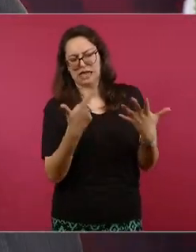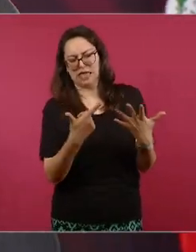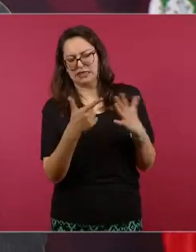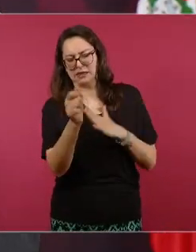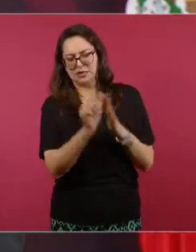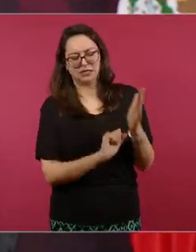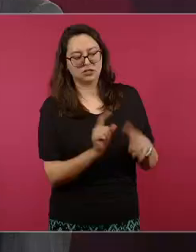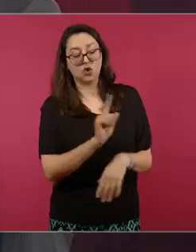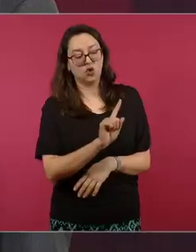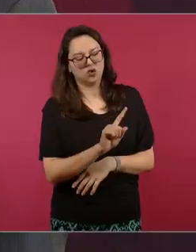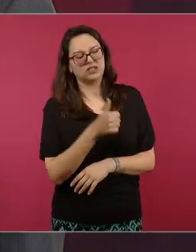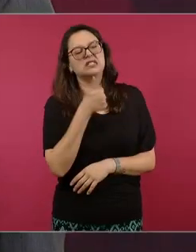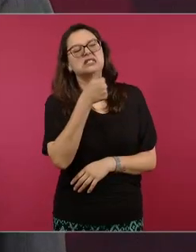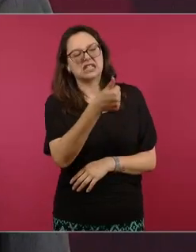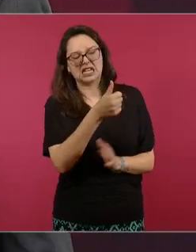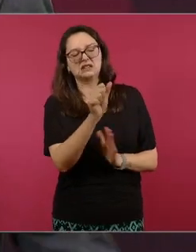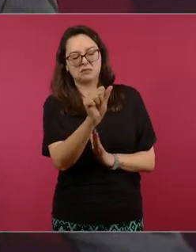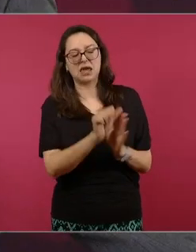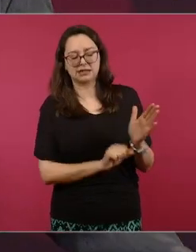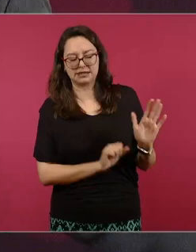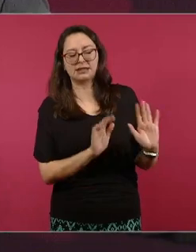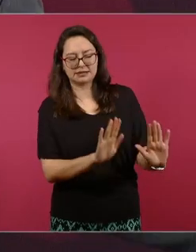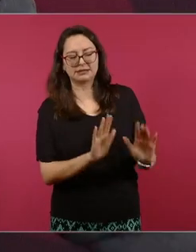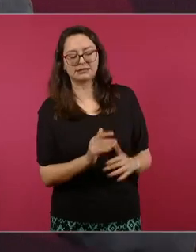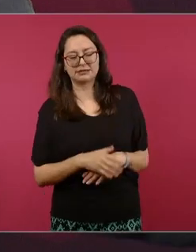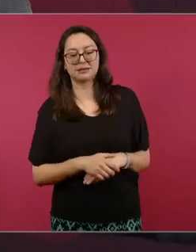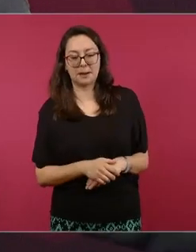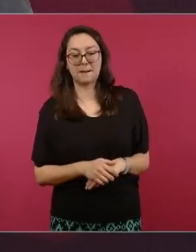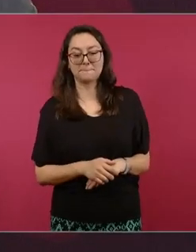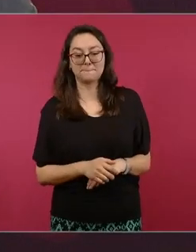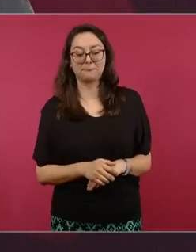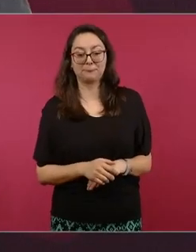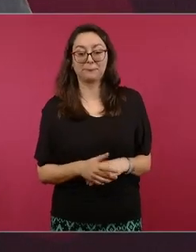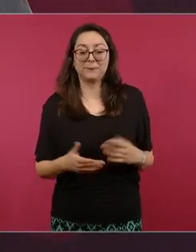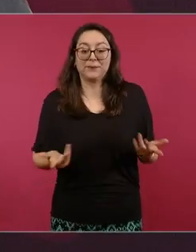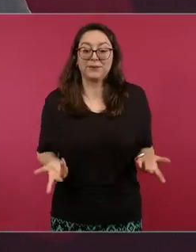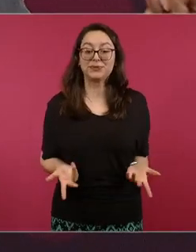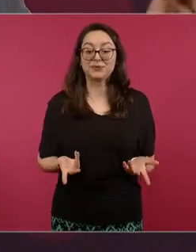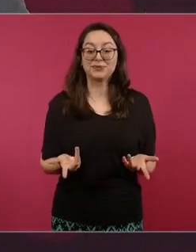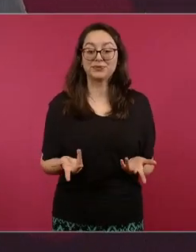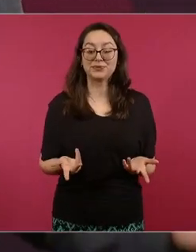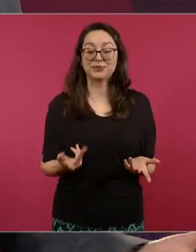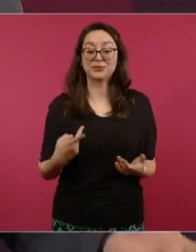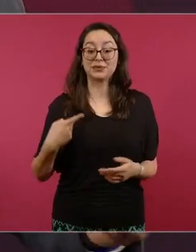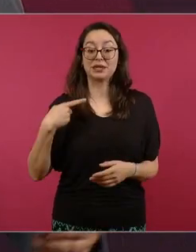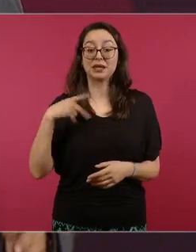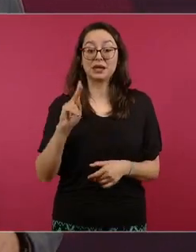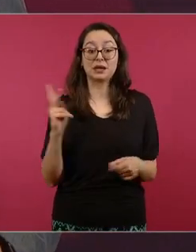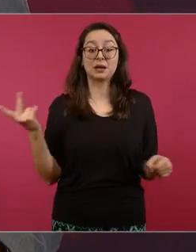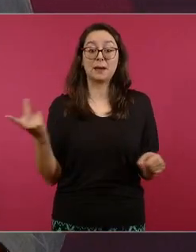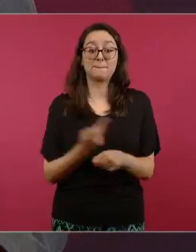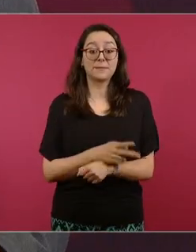sí sí pero pues ni modo que se vaya a vaciar el país